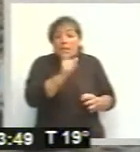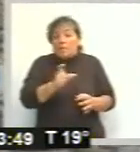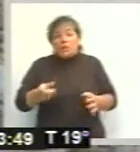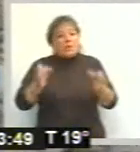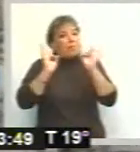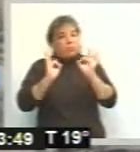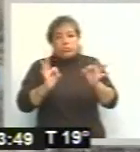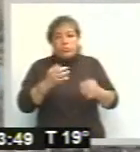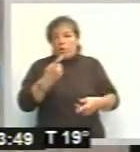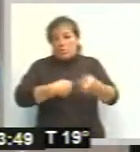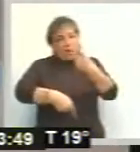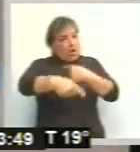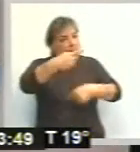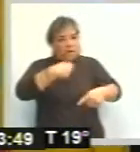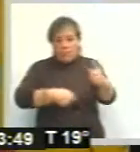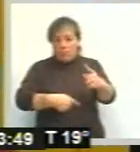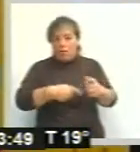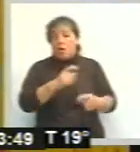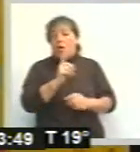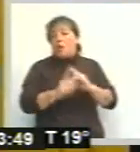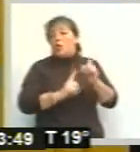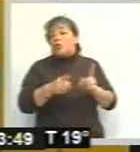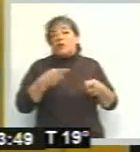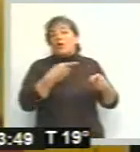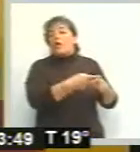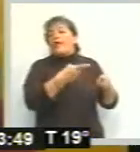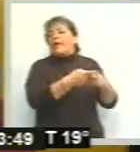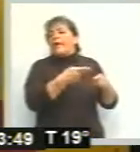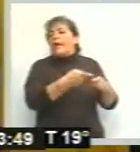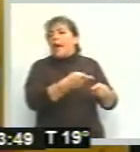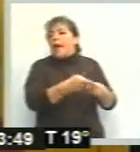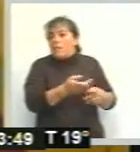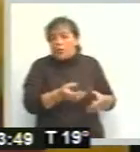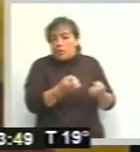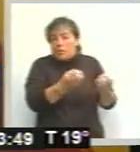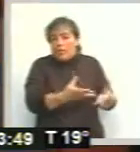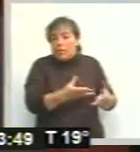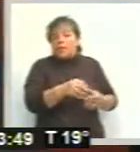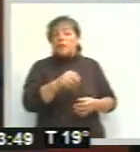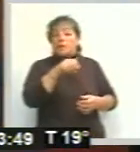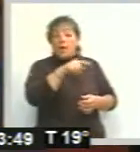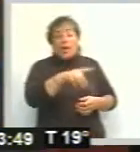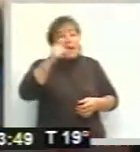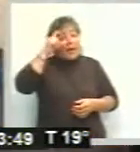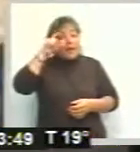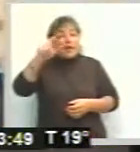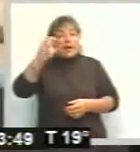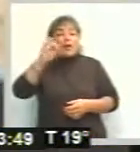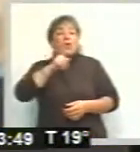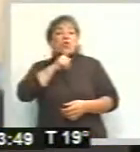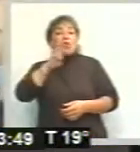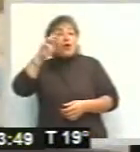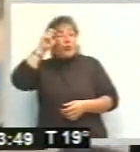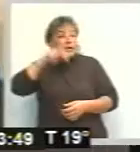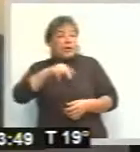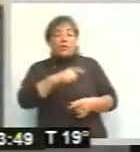devolvieron los pasajes, otra parte que están haciendo los reclamos pertinentes. En el caso de Ecotren, que están cerradas las